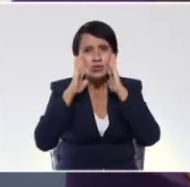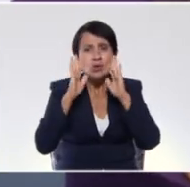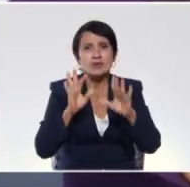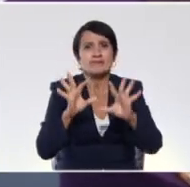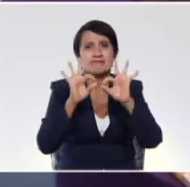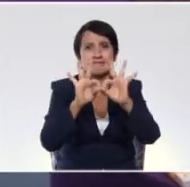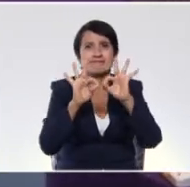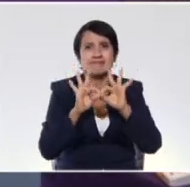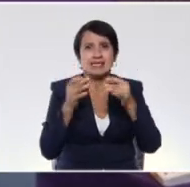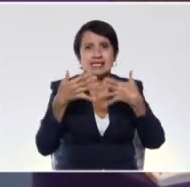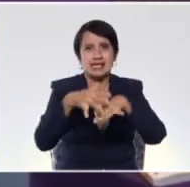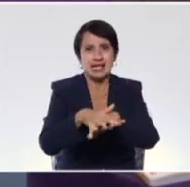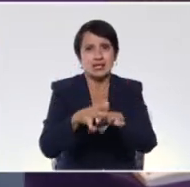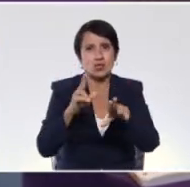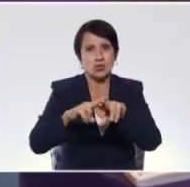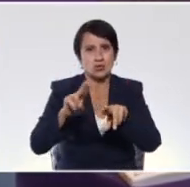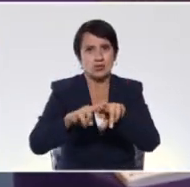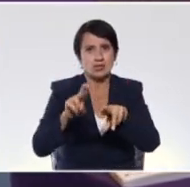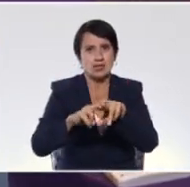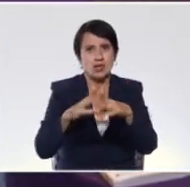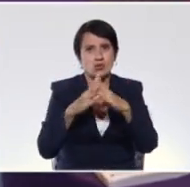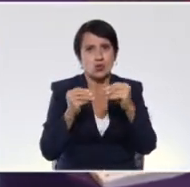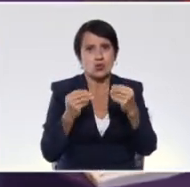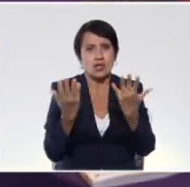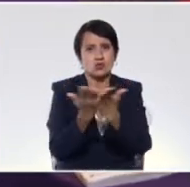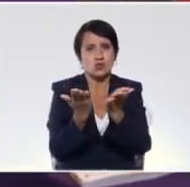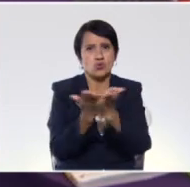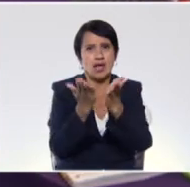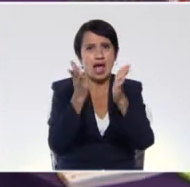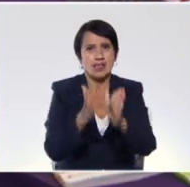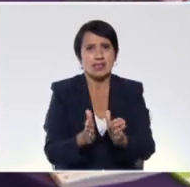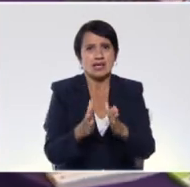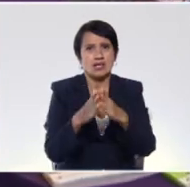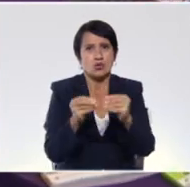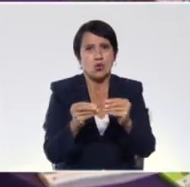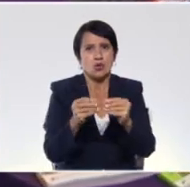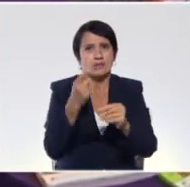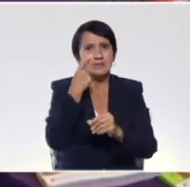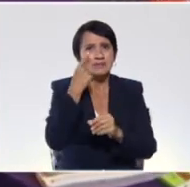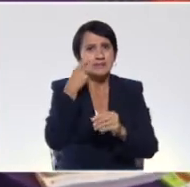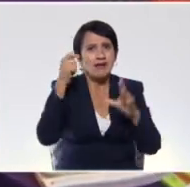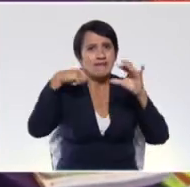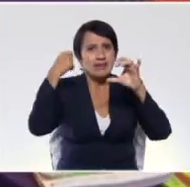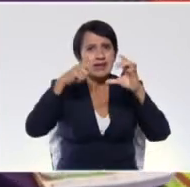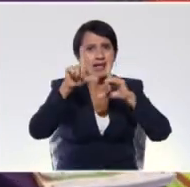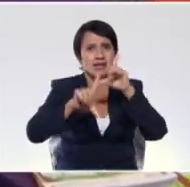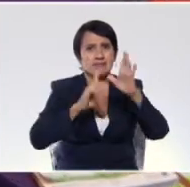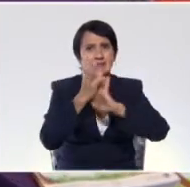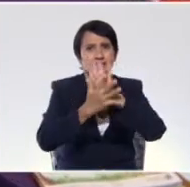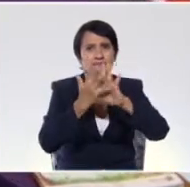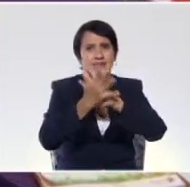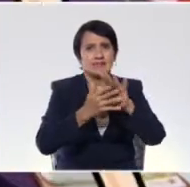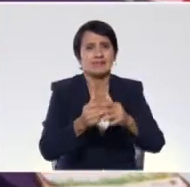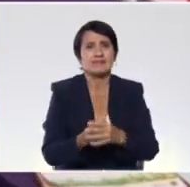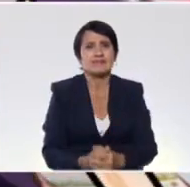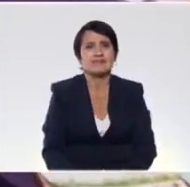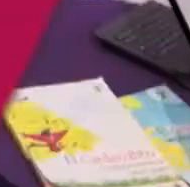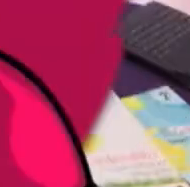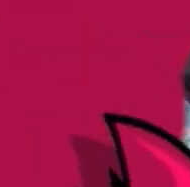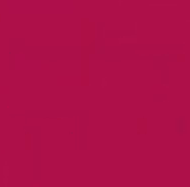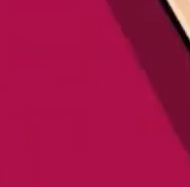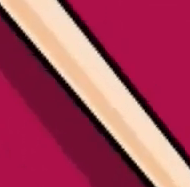integral de cada uno de nuestros estudiantes. Y antes de avanzar, los invito a visualizar el video de lengua de señas venezolana.